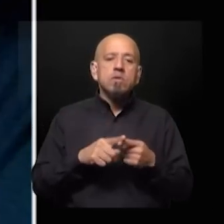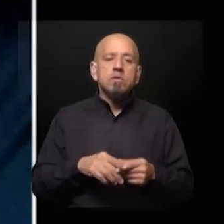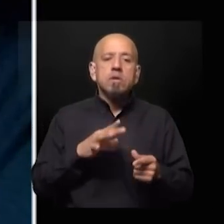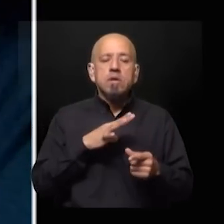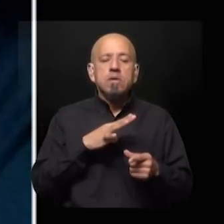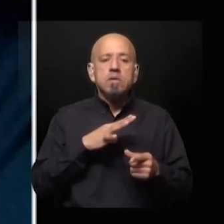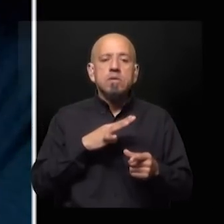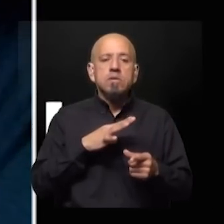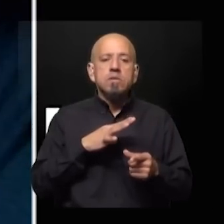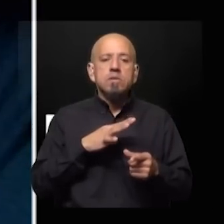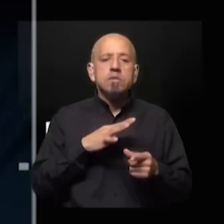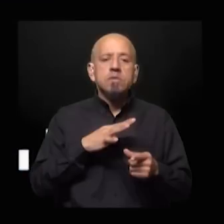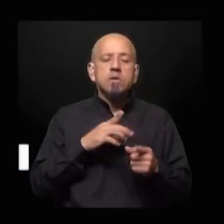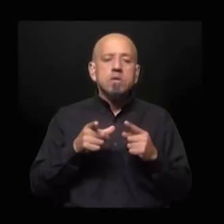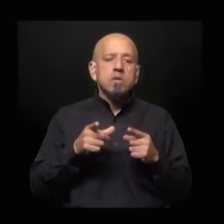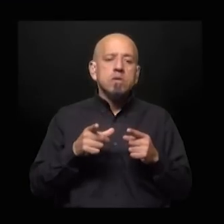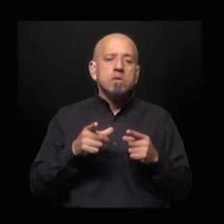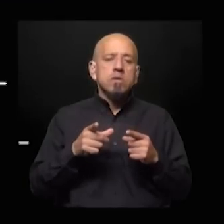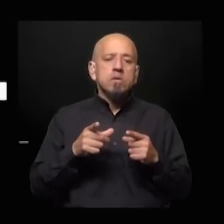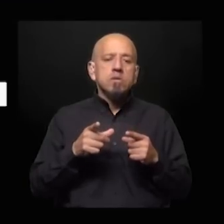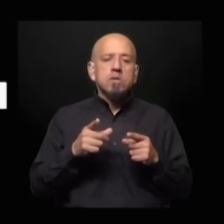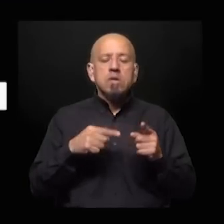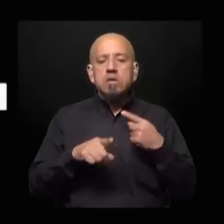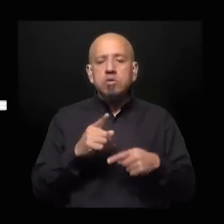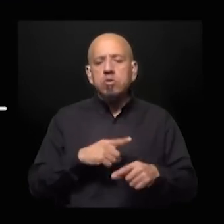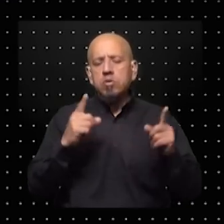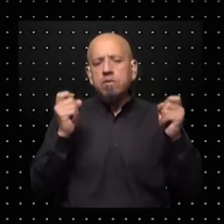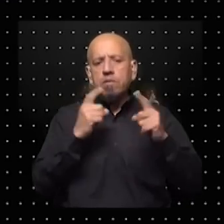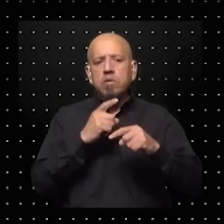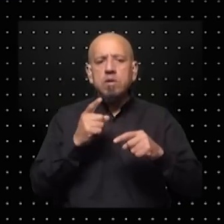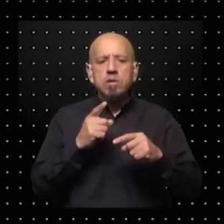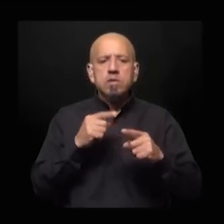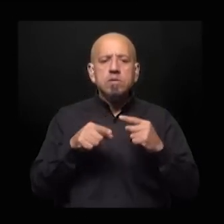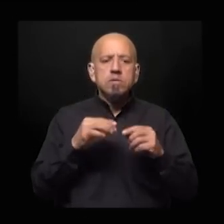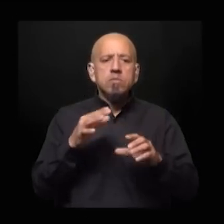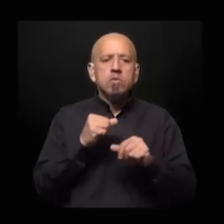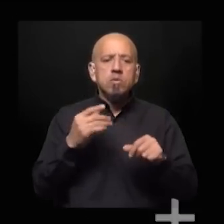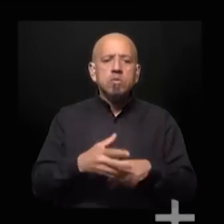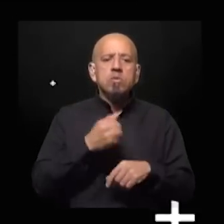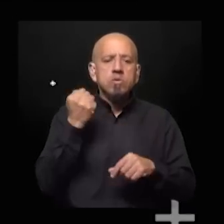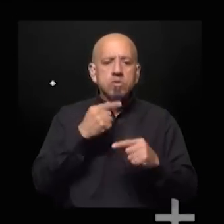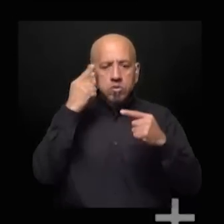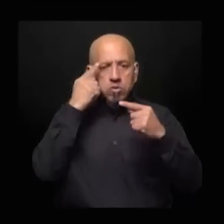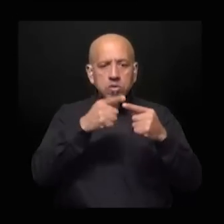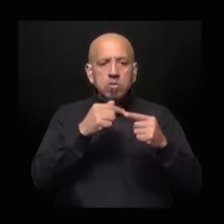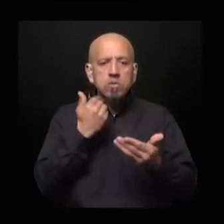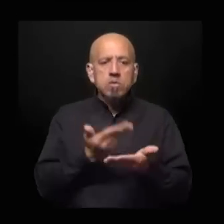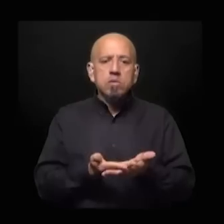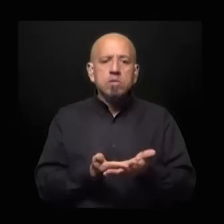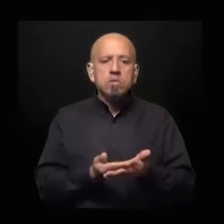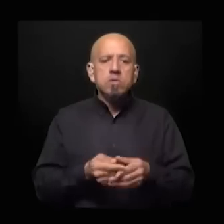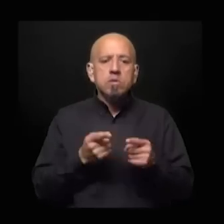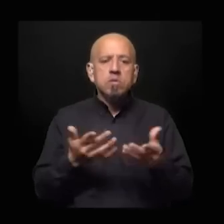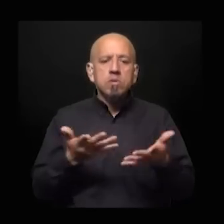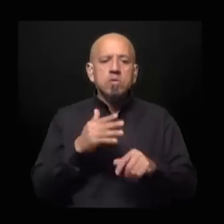rivalidades entre todos ellos, y eso dificulta enormemente conseguir los objetivos que se han planteado. Y en estos